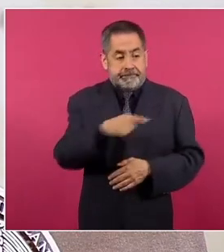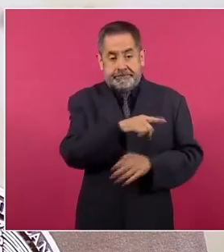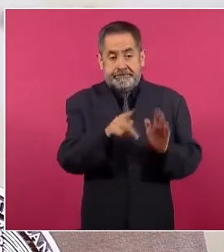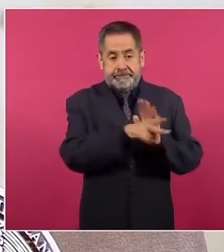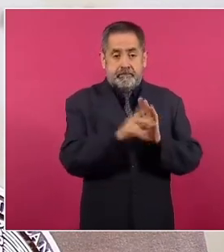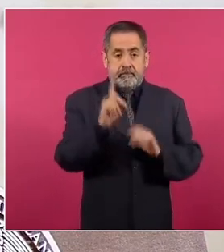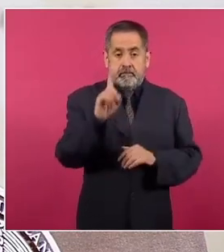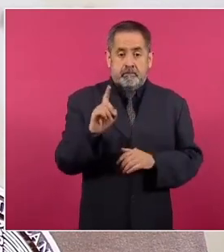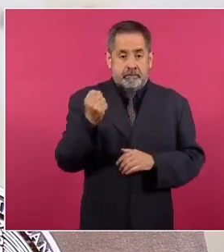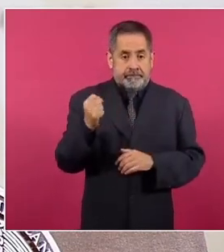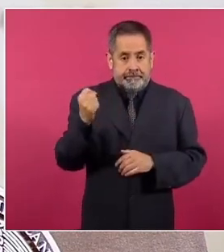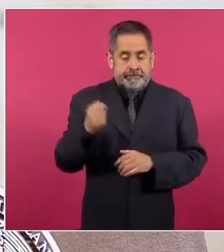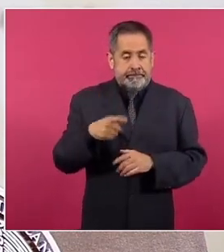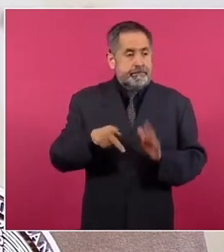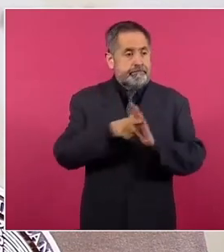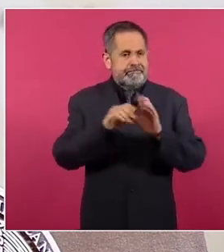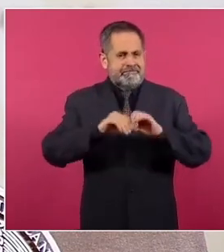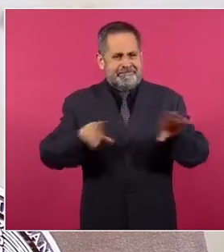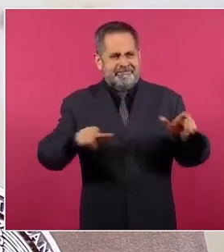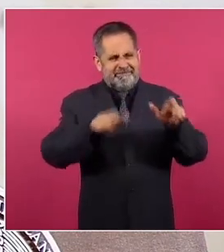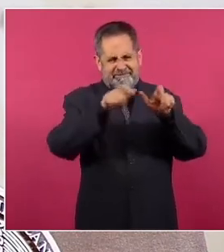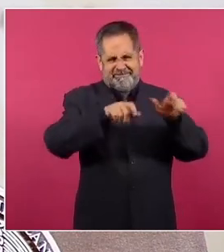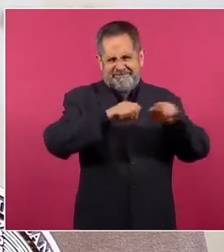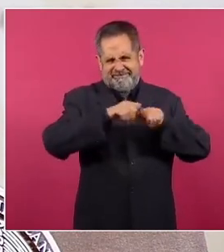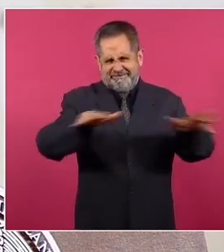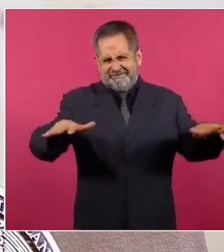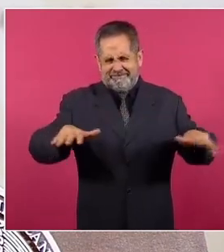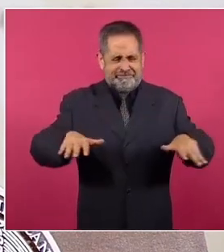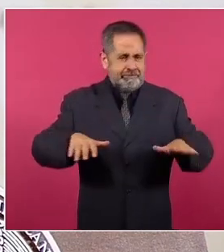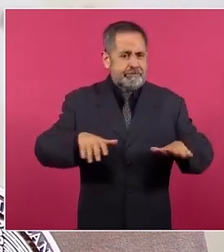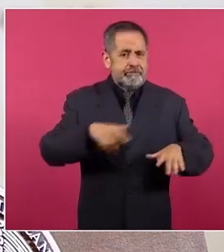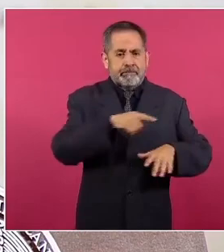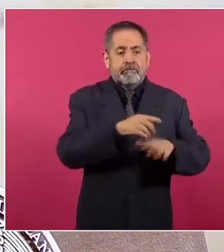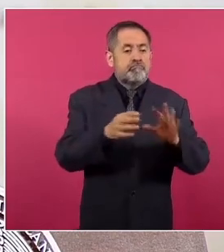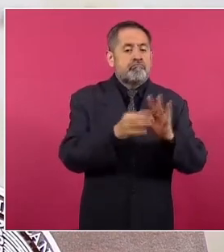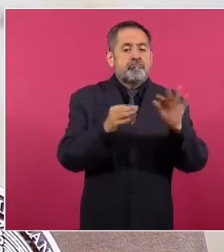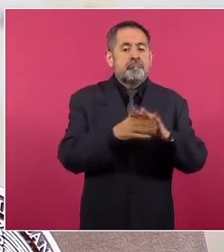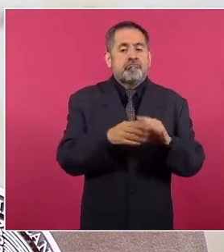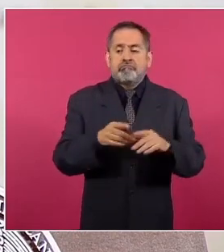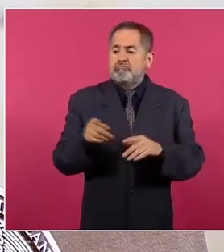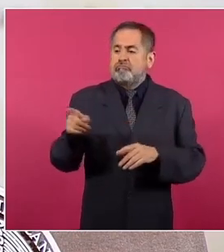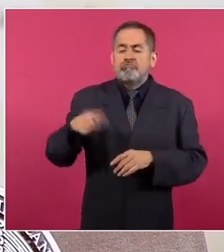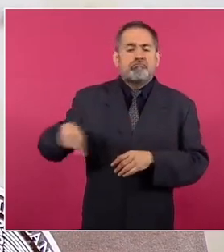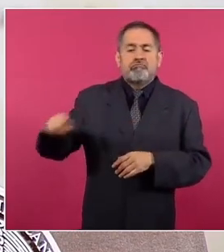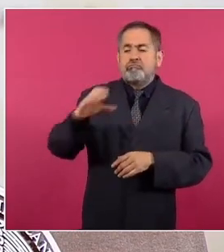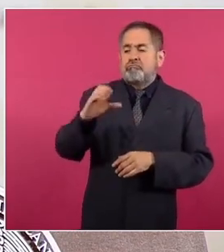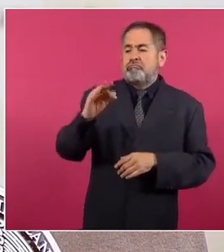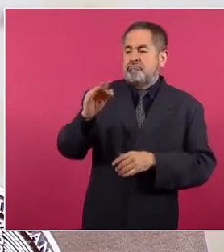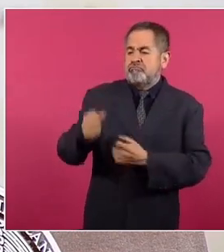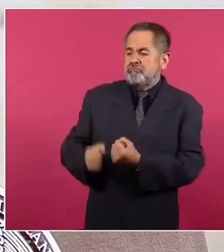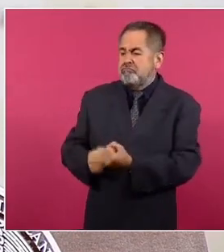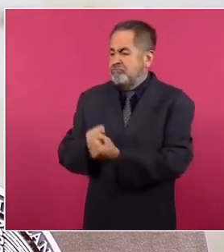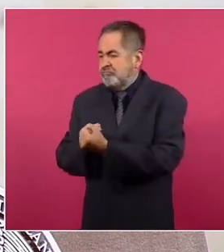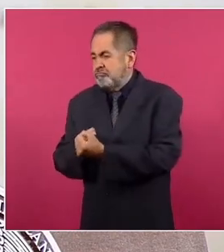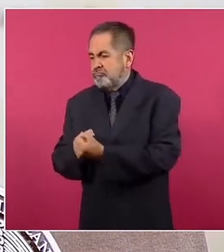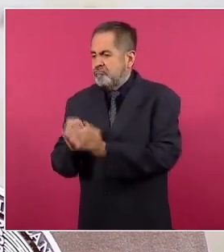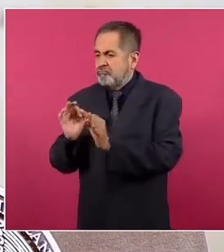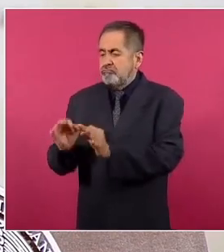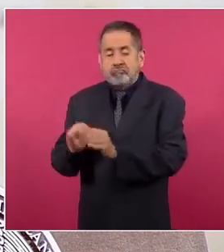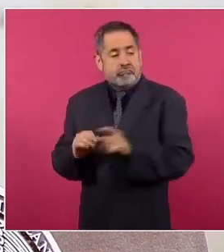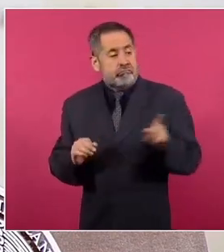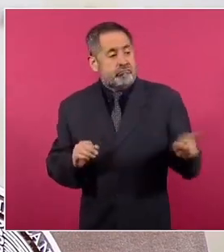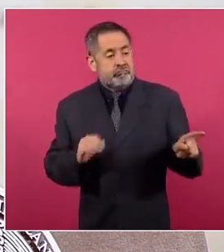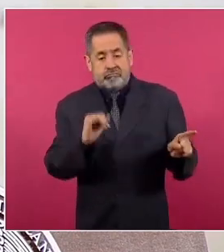el diario Reforma publicó a ocho columnas una nota titulada Apuntalan a CFE, pero castigan a Iberdrola.